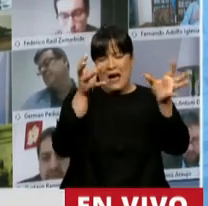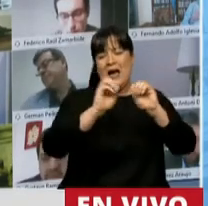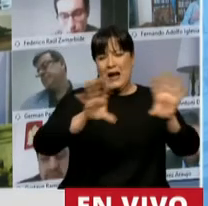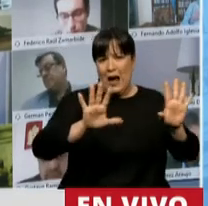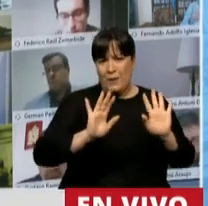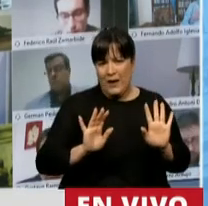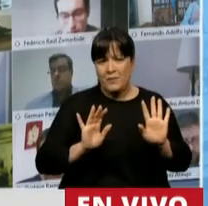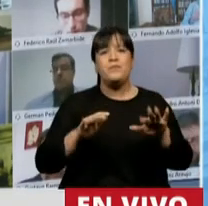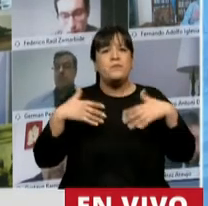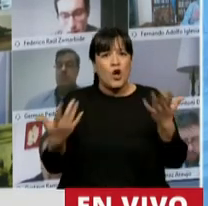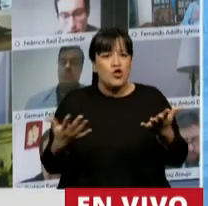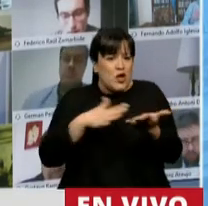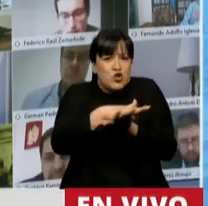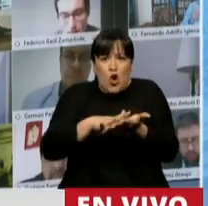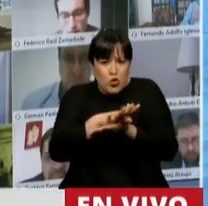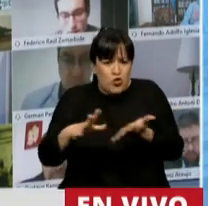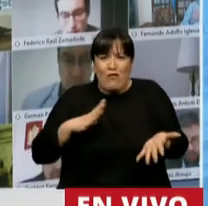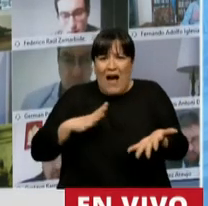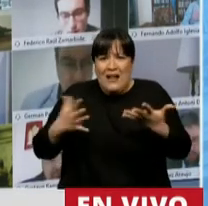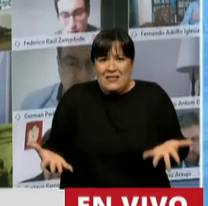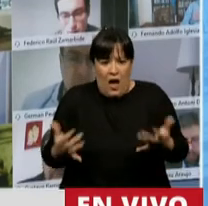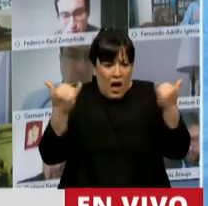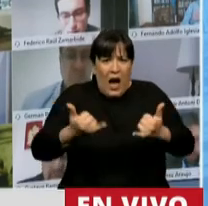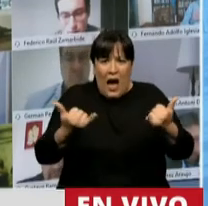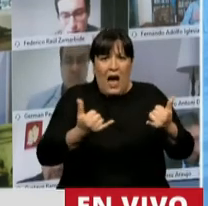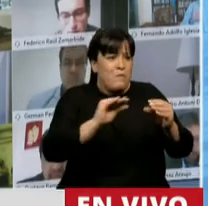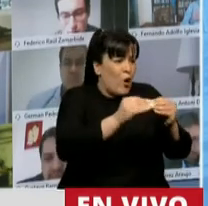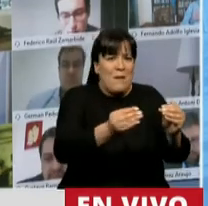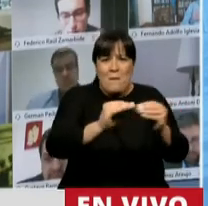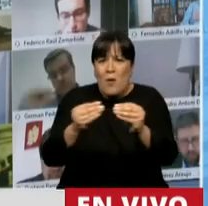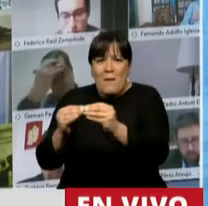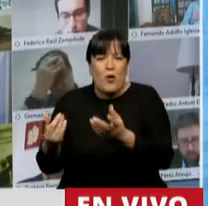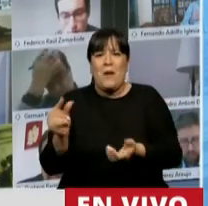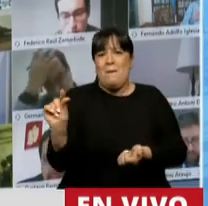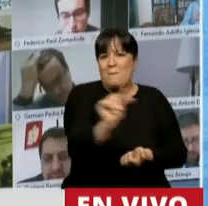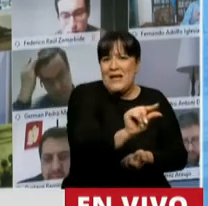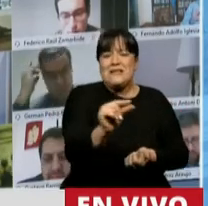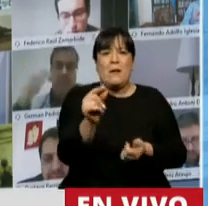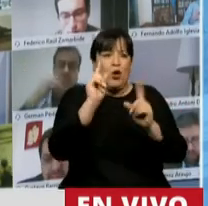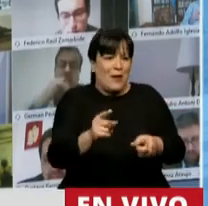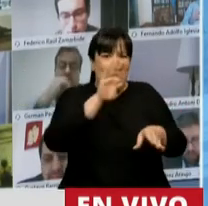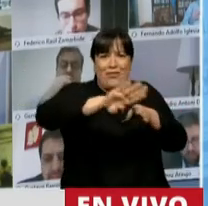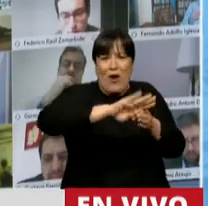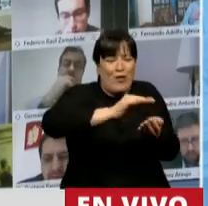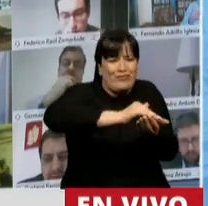Y entonces la falta de solución para cualquiera de estos tipos, para un préstamo o para el sobreendeudamiento,